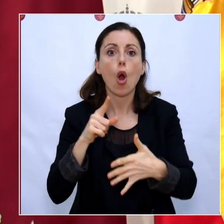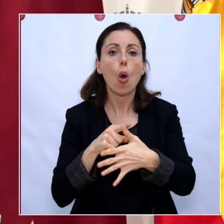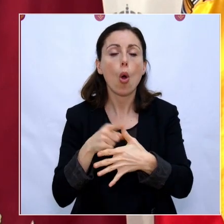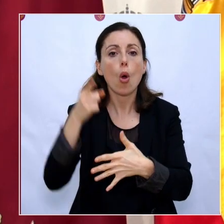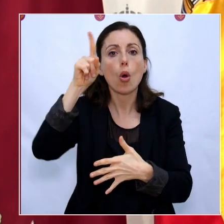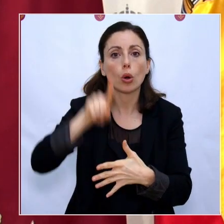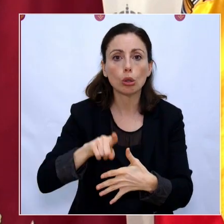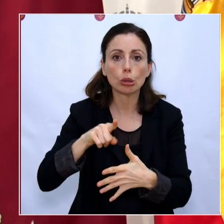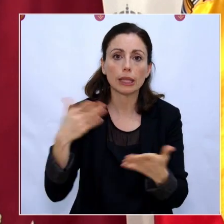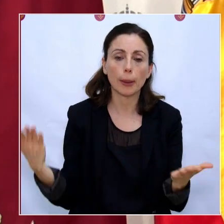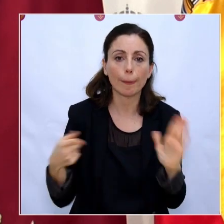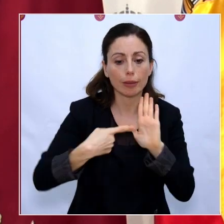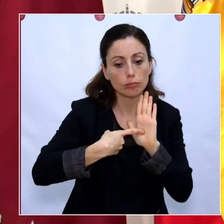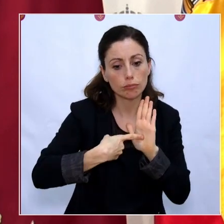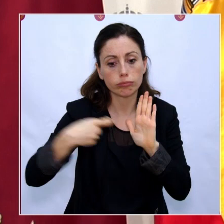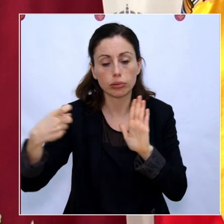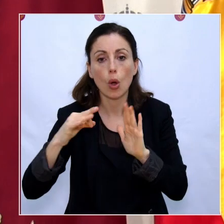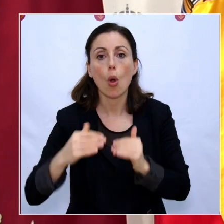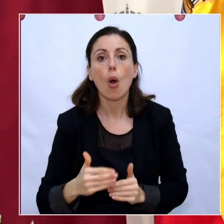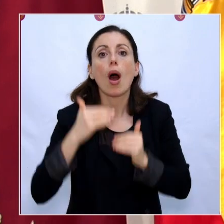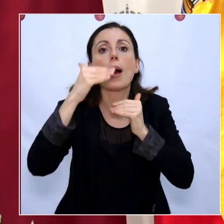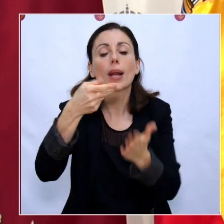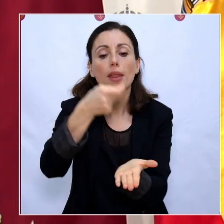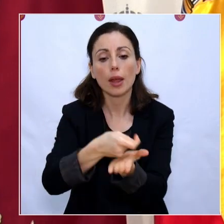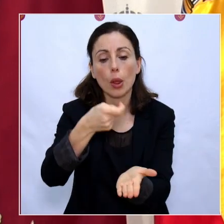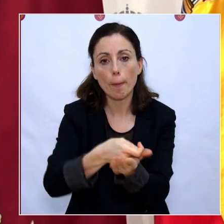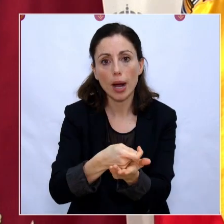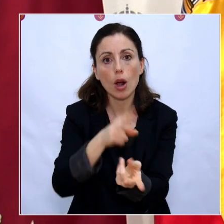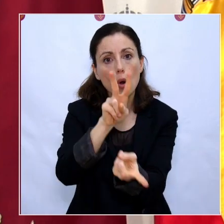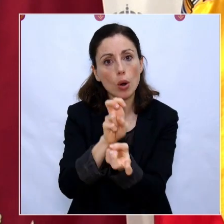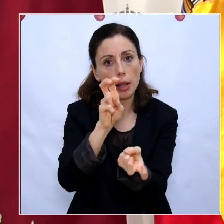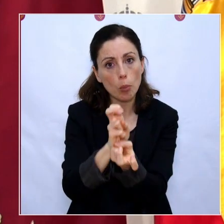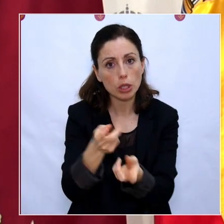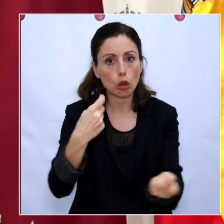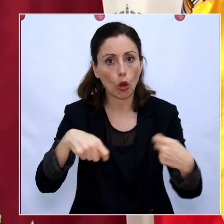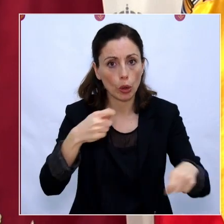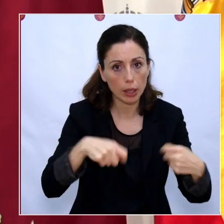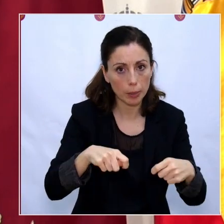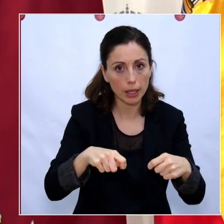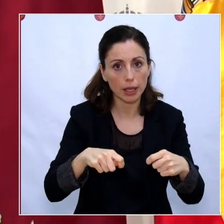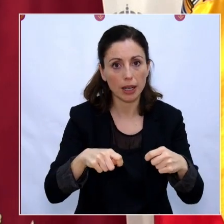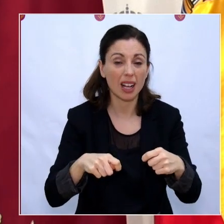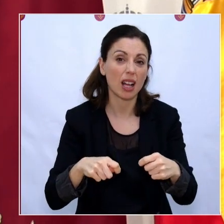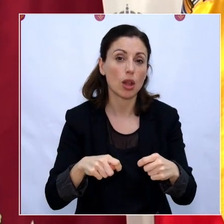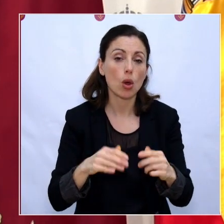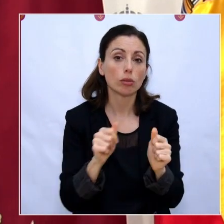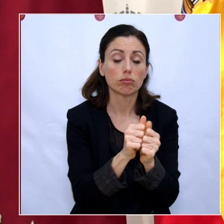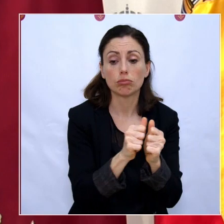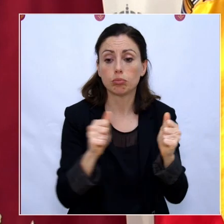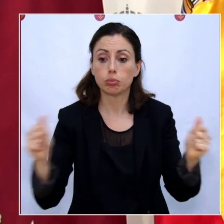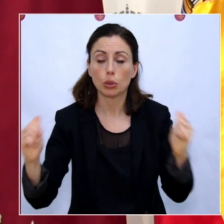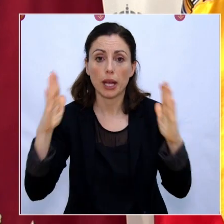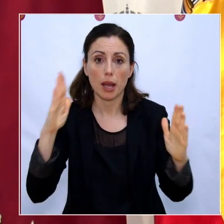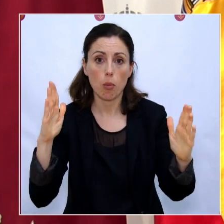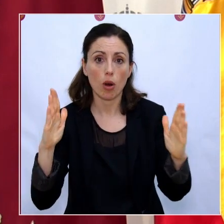exonerados o aplazados el pago de impuestos devengados durante estos días del estado de alarma En